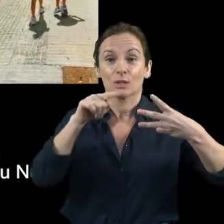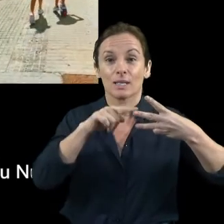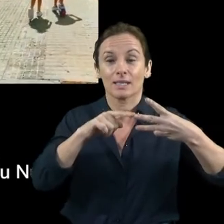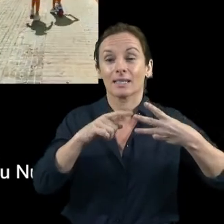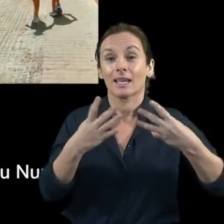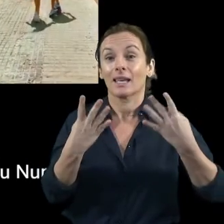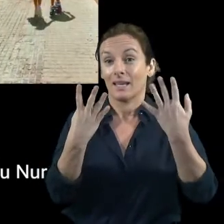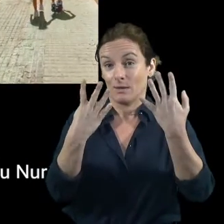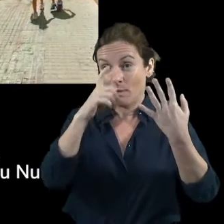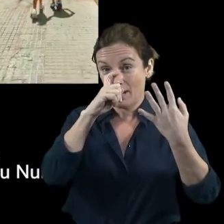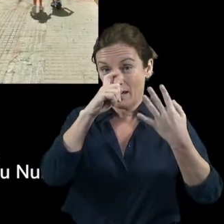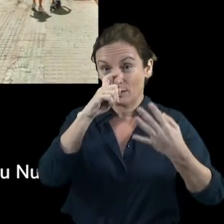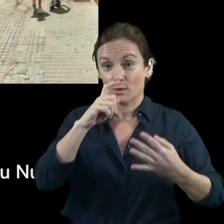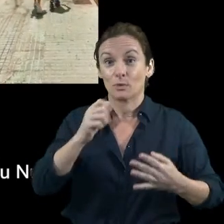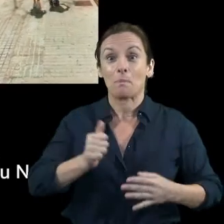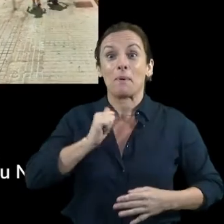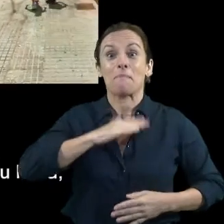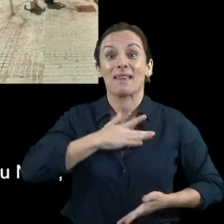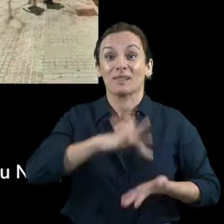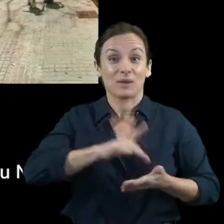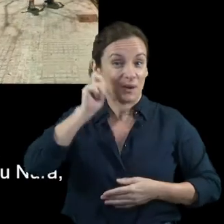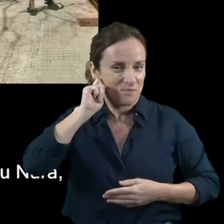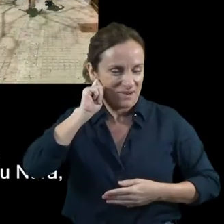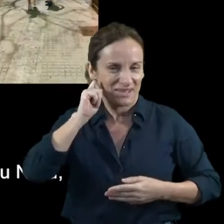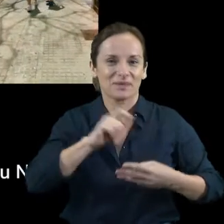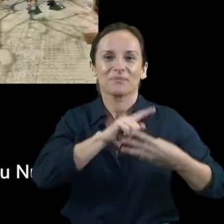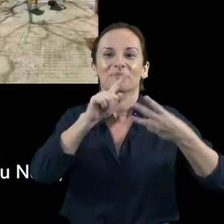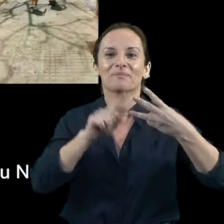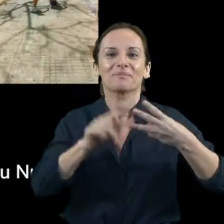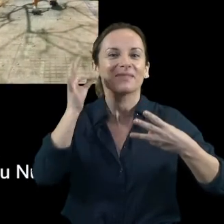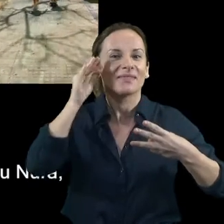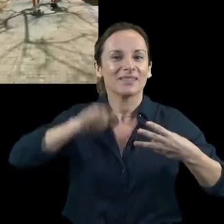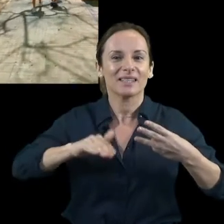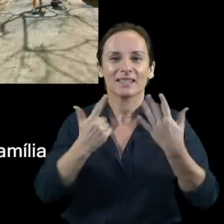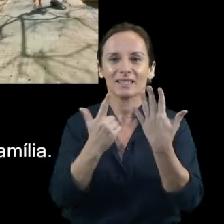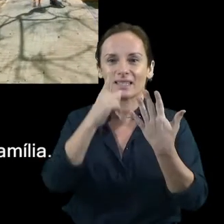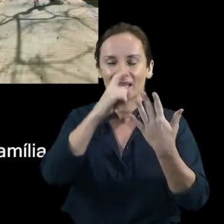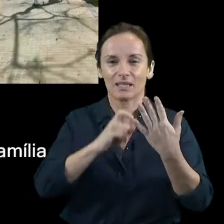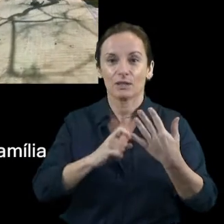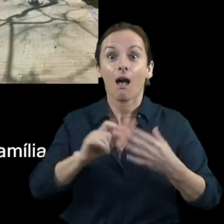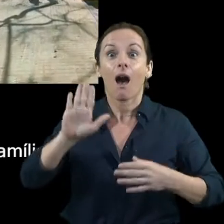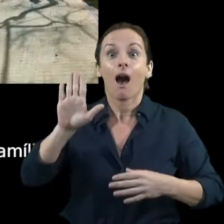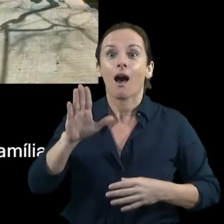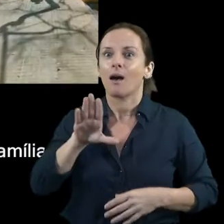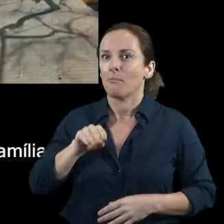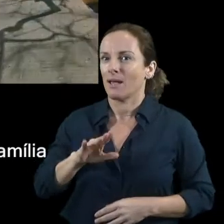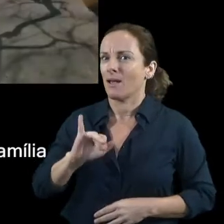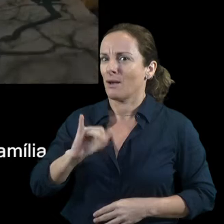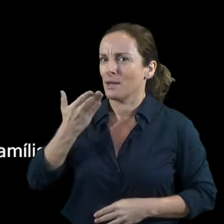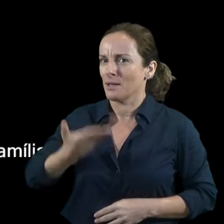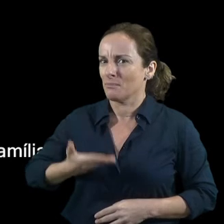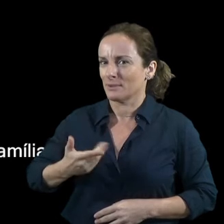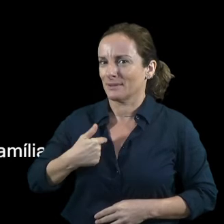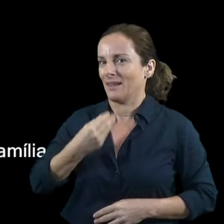y otra de siete años. Esto es lo que formamos, un A y un perro, que es muy importante, que se llama Nura. Y es lo que formamos, o creo